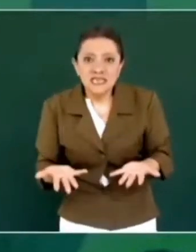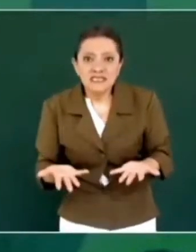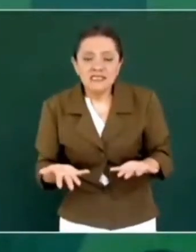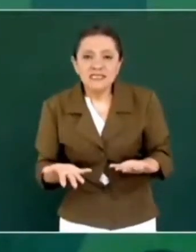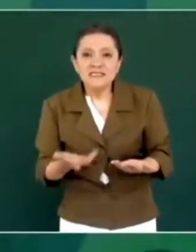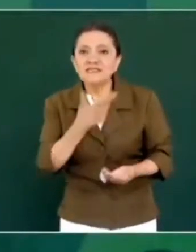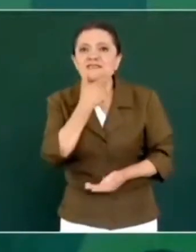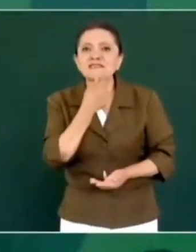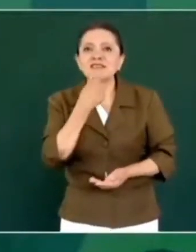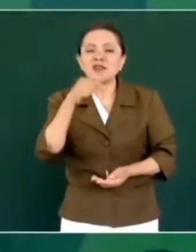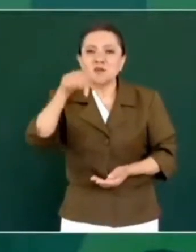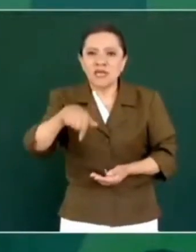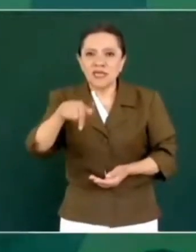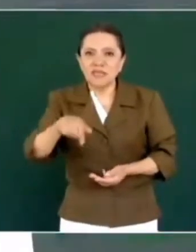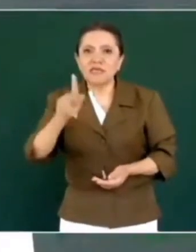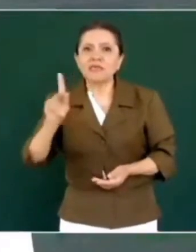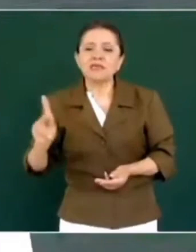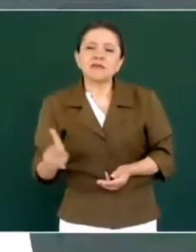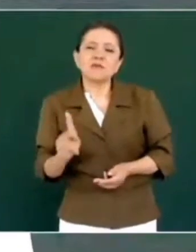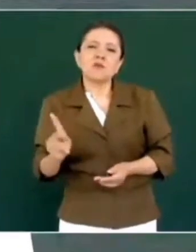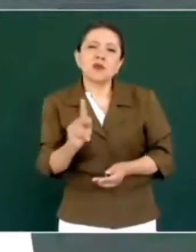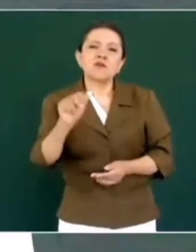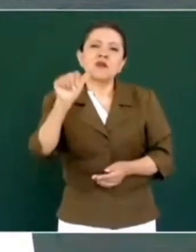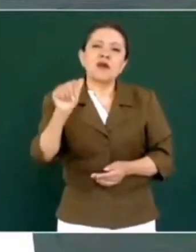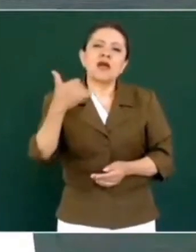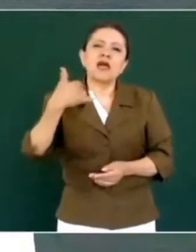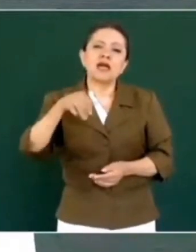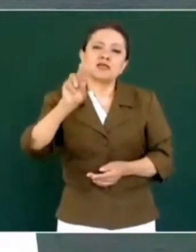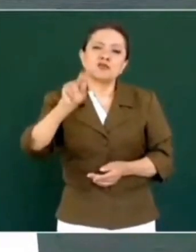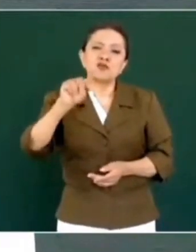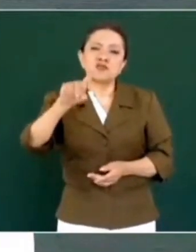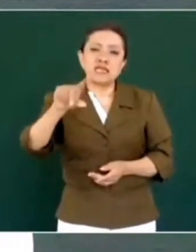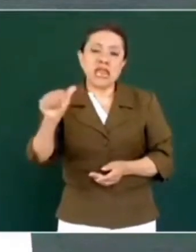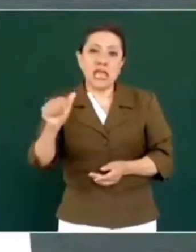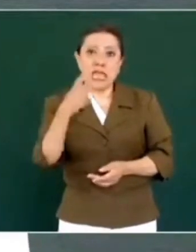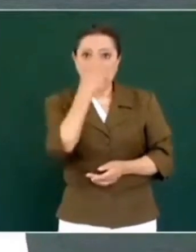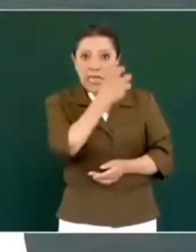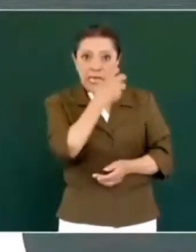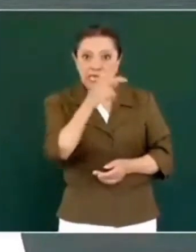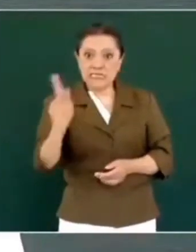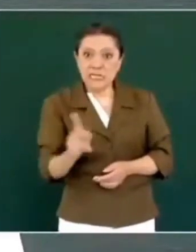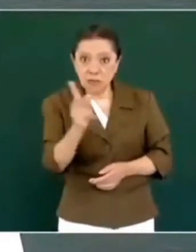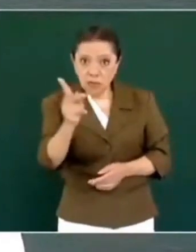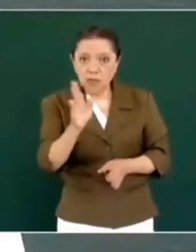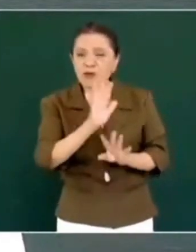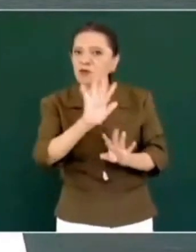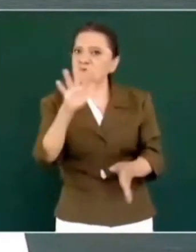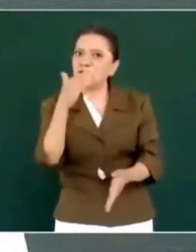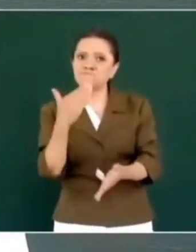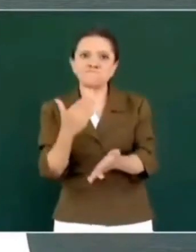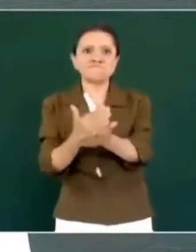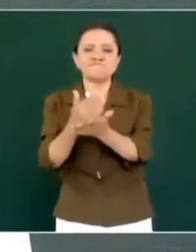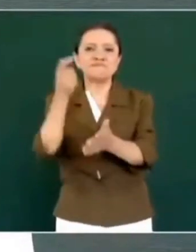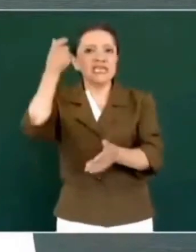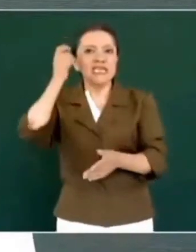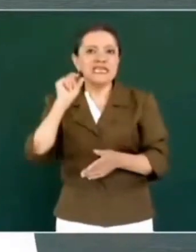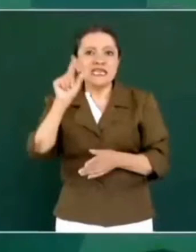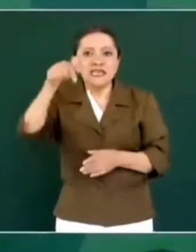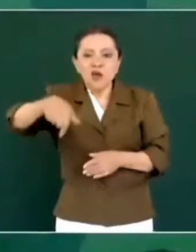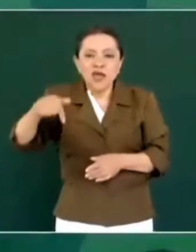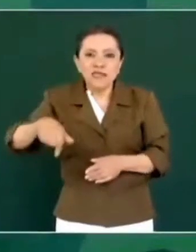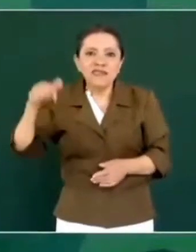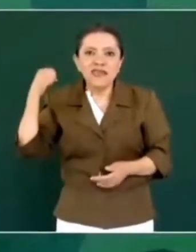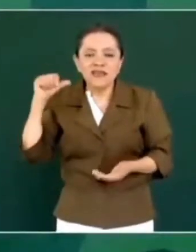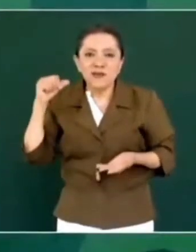El pueblo de Ayutla. Ese pueblo. Guerrero, aquí en Acapulco.